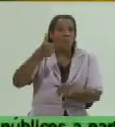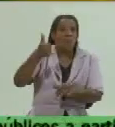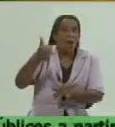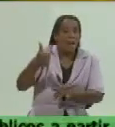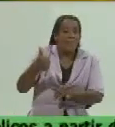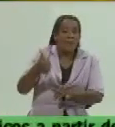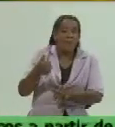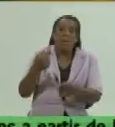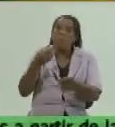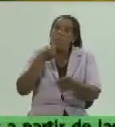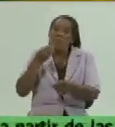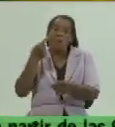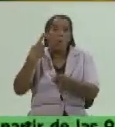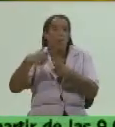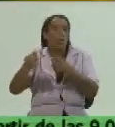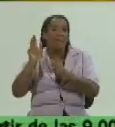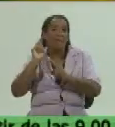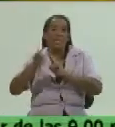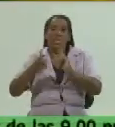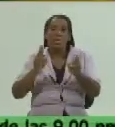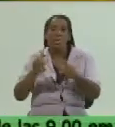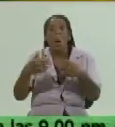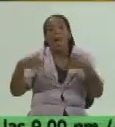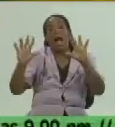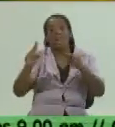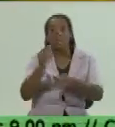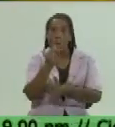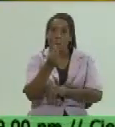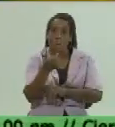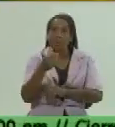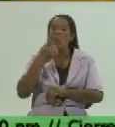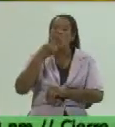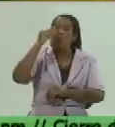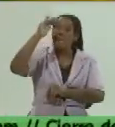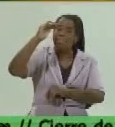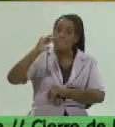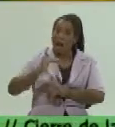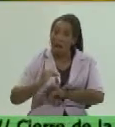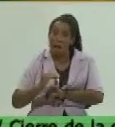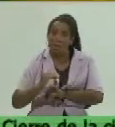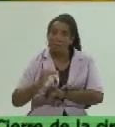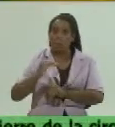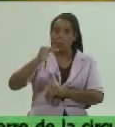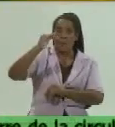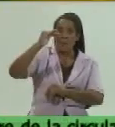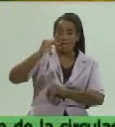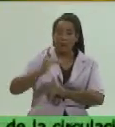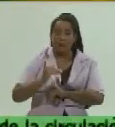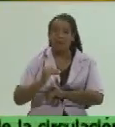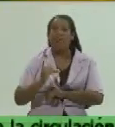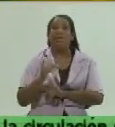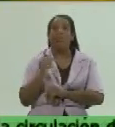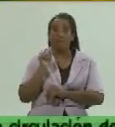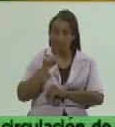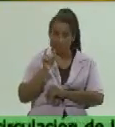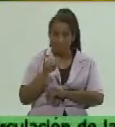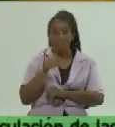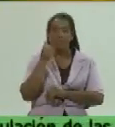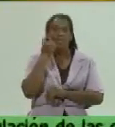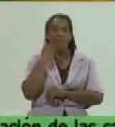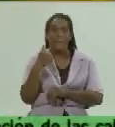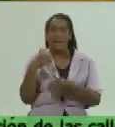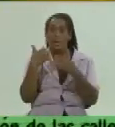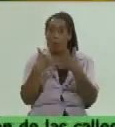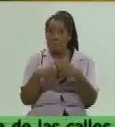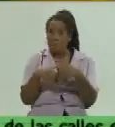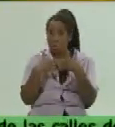otras decisiones incluyendo hasta los precios los precios pueden bajar pueden subir en algunas épocas donde quizás los productos no los